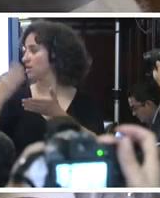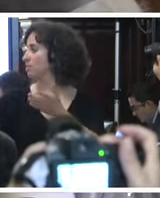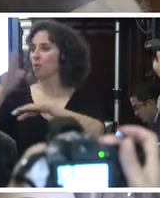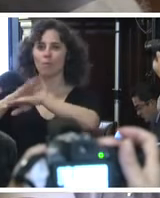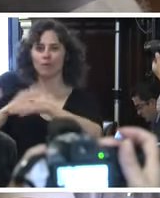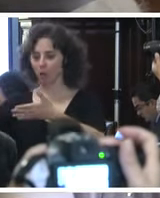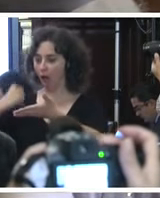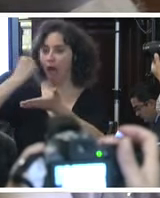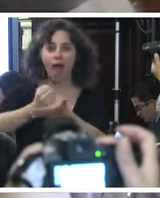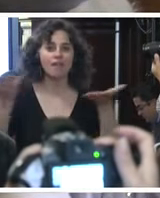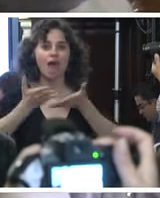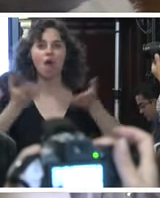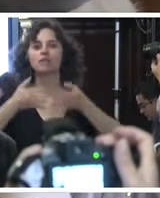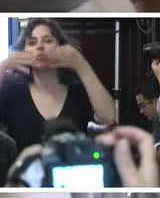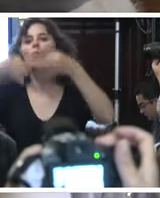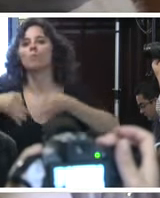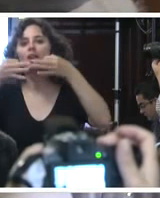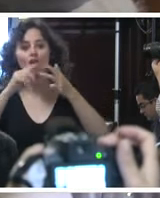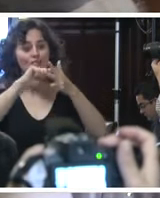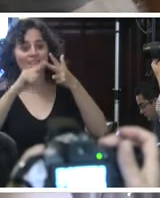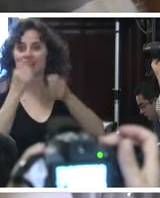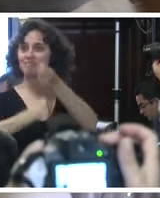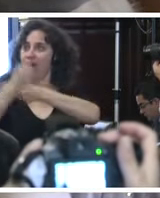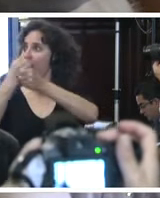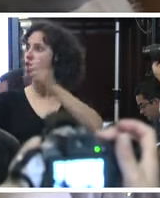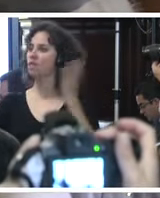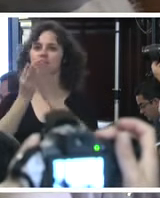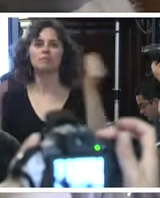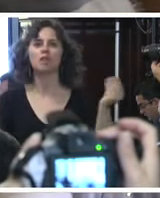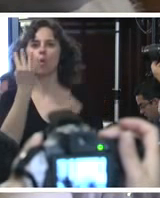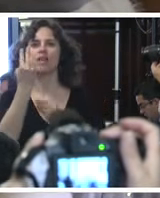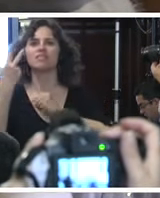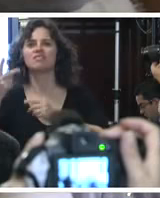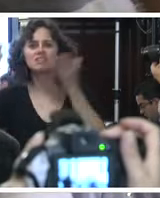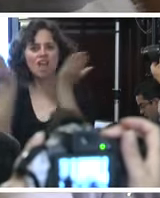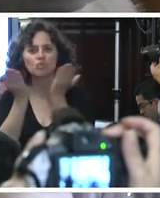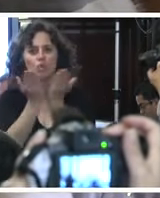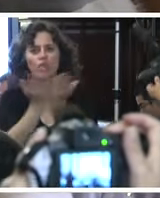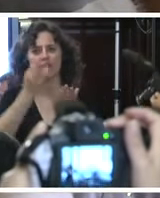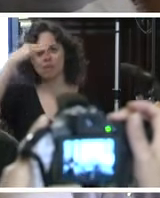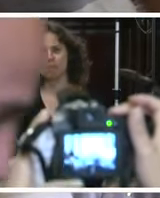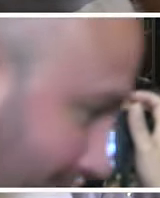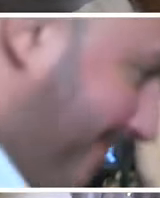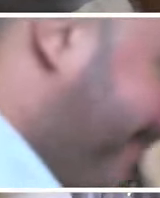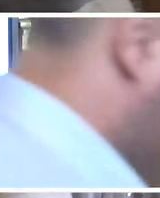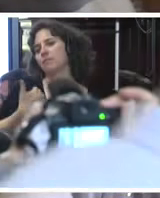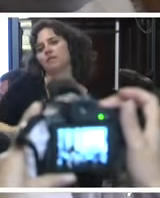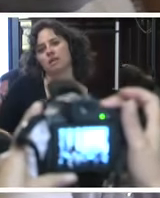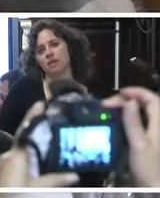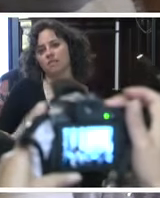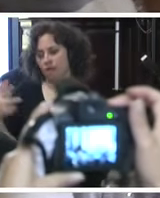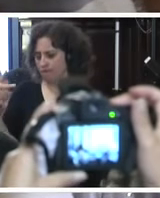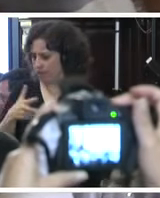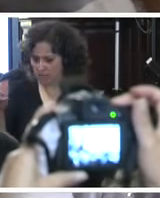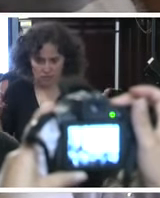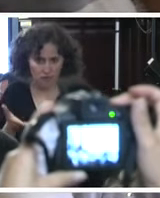presente, se cumplieron los tres años de la desaparición de los 43 estudiantes. Lamentablemente llegamos a esa fecha